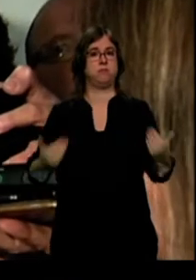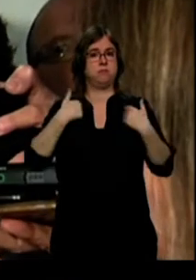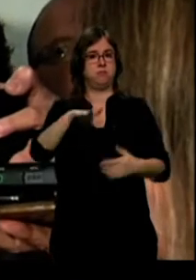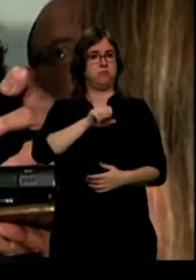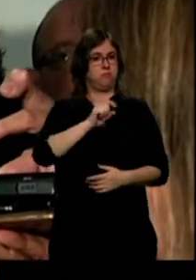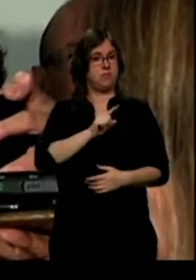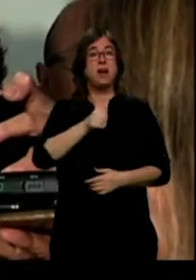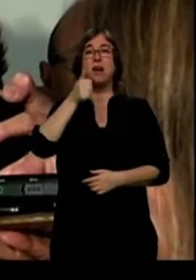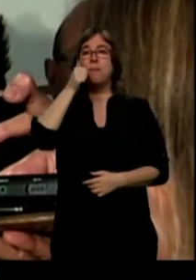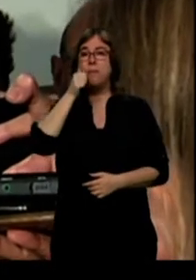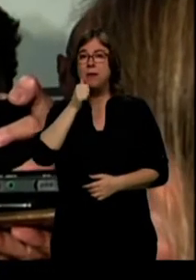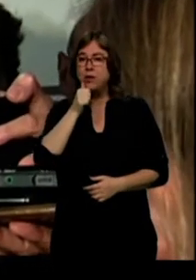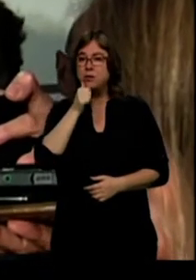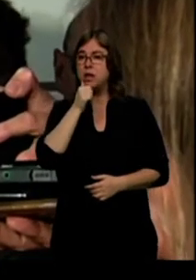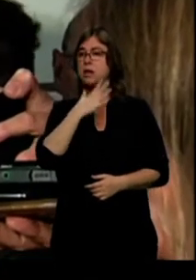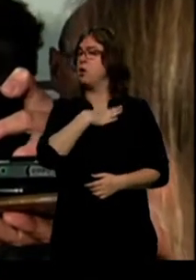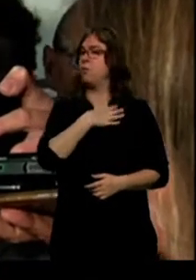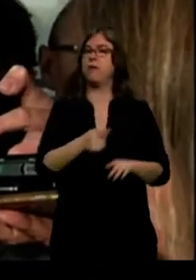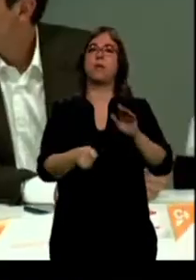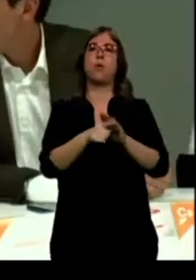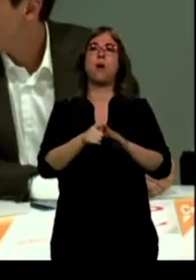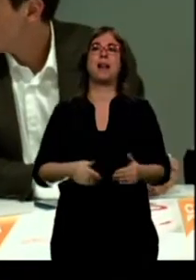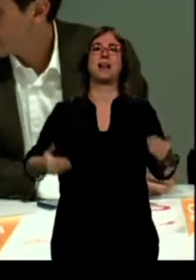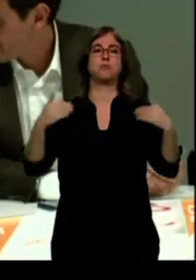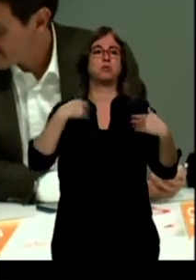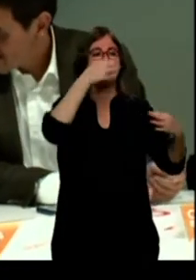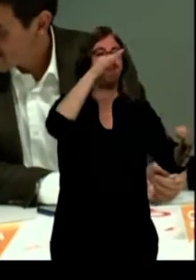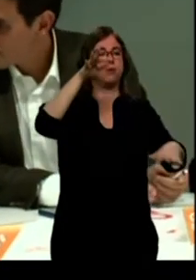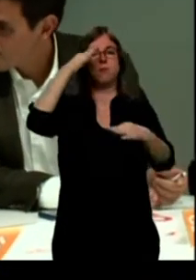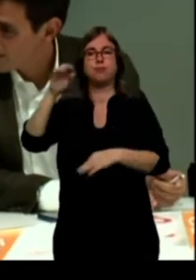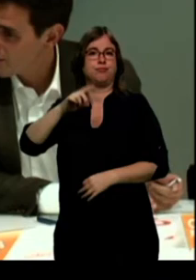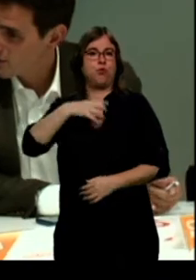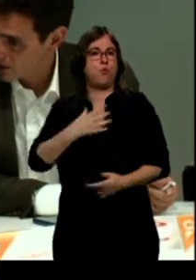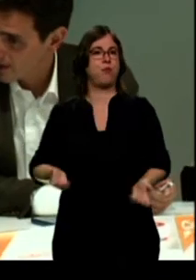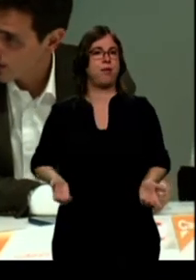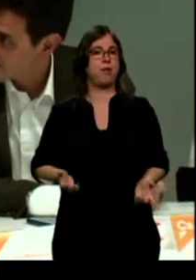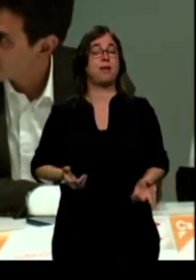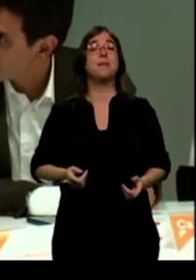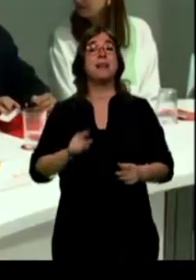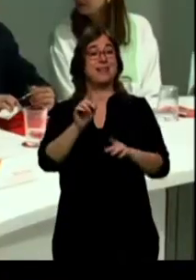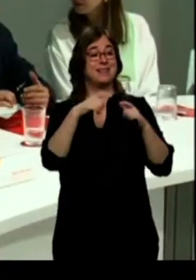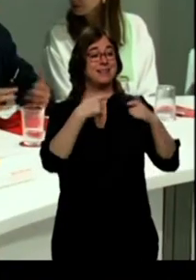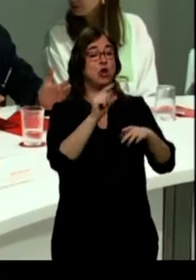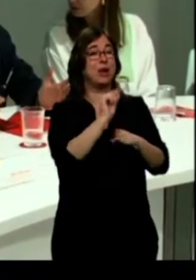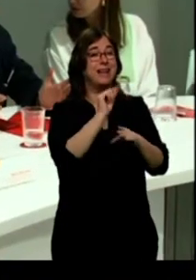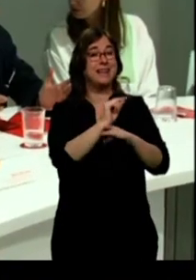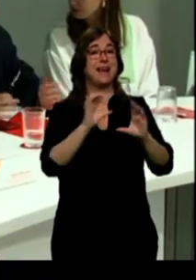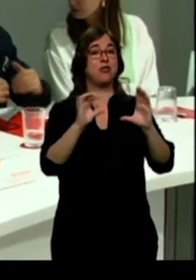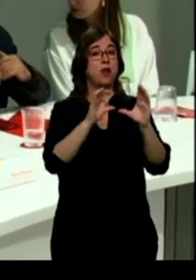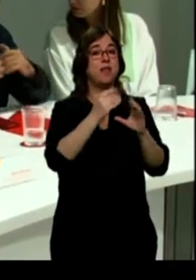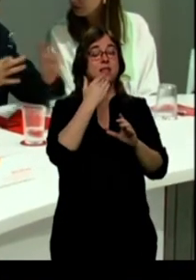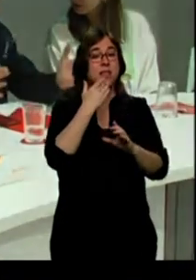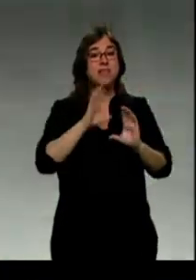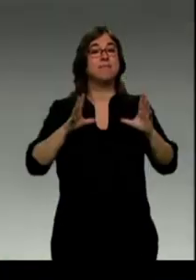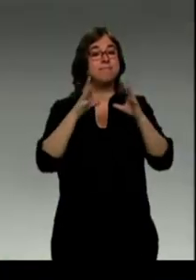seguir proyectando la responsabilidad en otros partidos. Mientras el sector crítico de Ciudadanos sigue defendiendo que la formación naranja negocie su